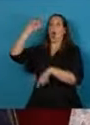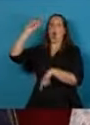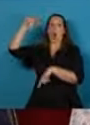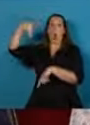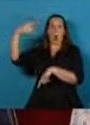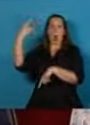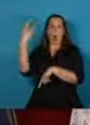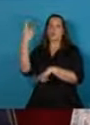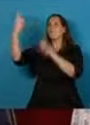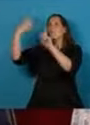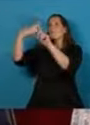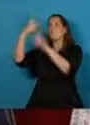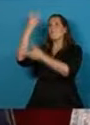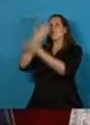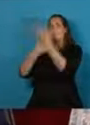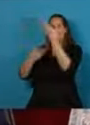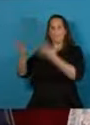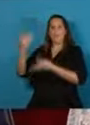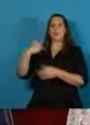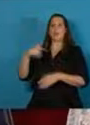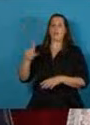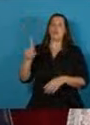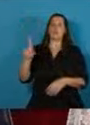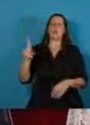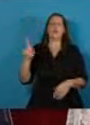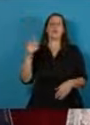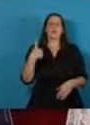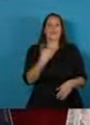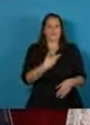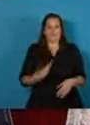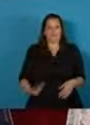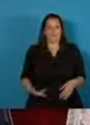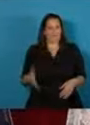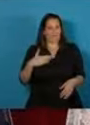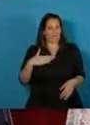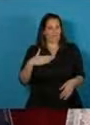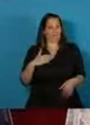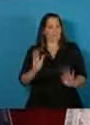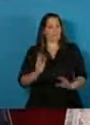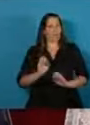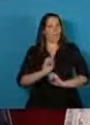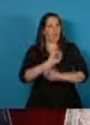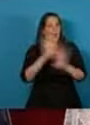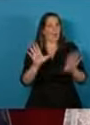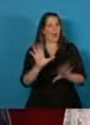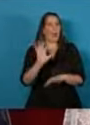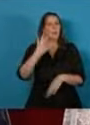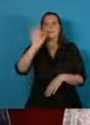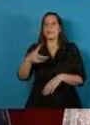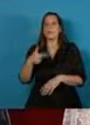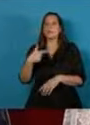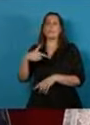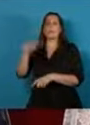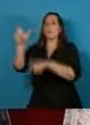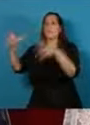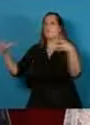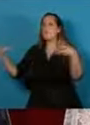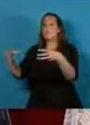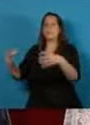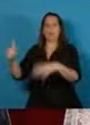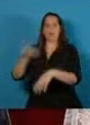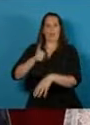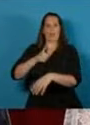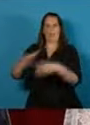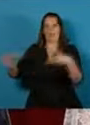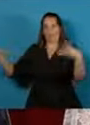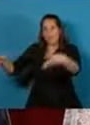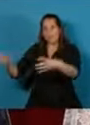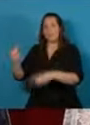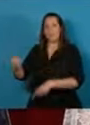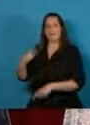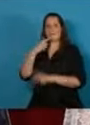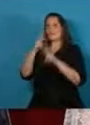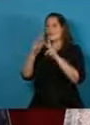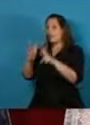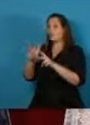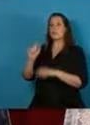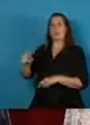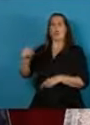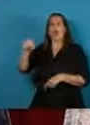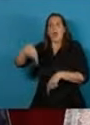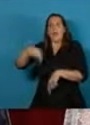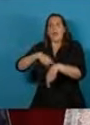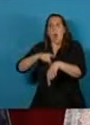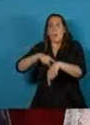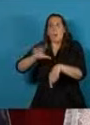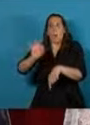como comandante en jefe quiero decirles con claridad a nuestras fuerzas armadas tenemos una enorme oportunidad